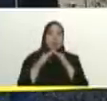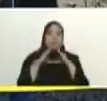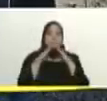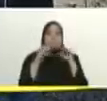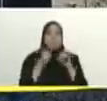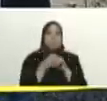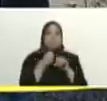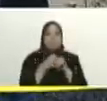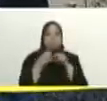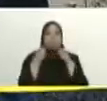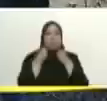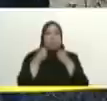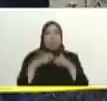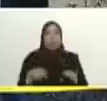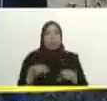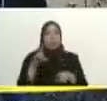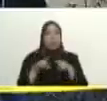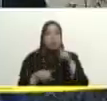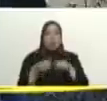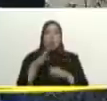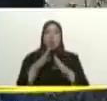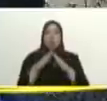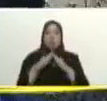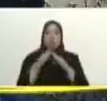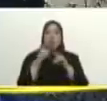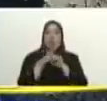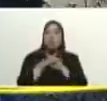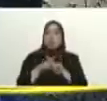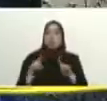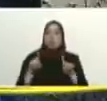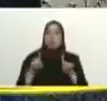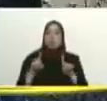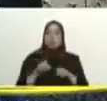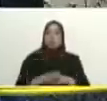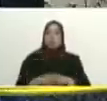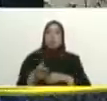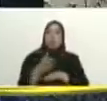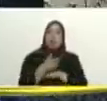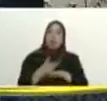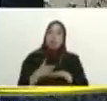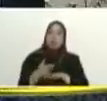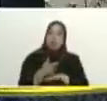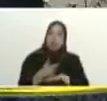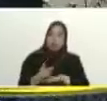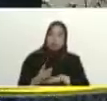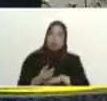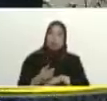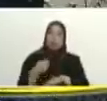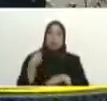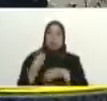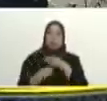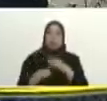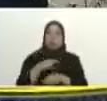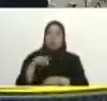el río pega directamente al lugar sin embargo bueno como lo dijo nuestro gobernador Fray Bernal hemos venido avanzando hemos tenido el apoyo por supuesto de nuestro